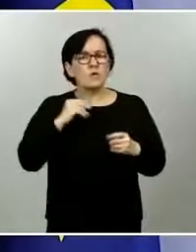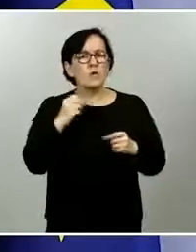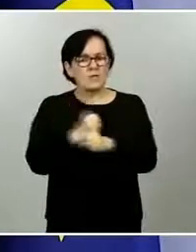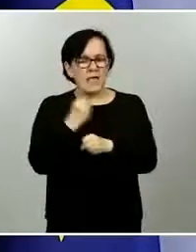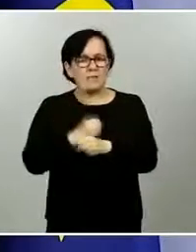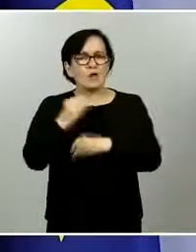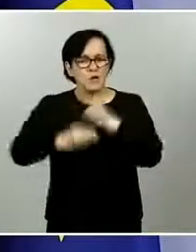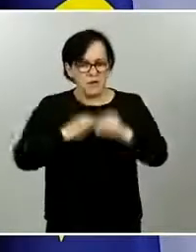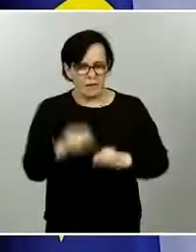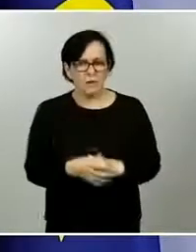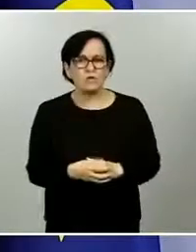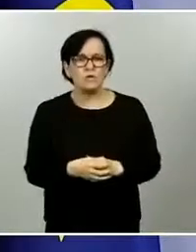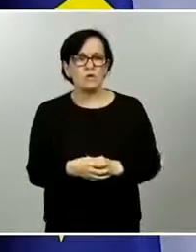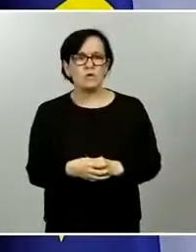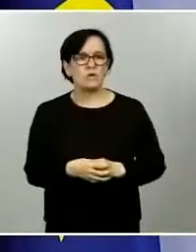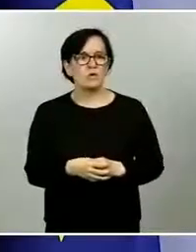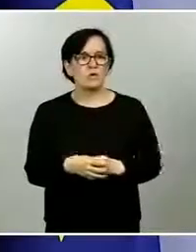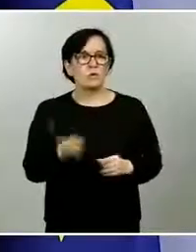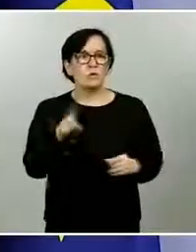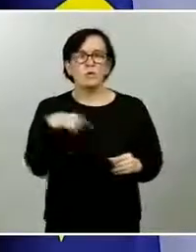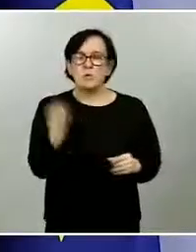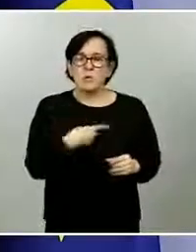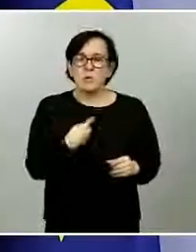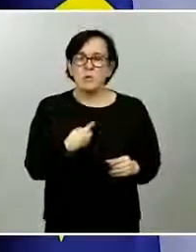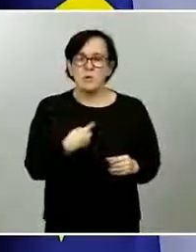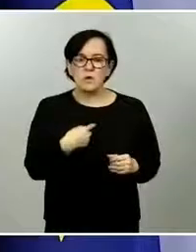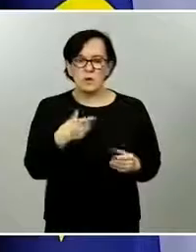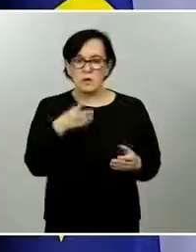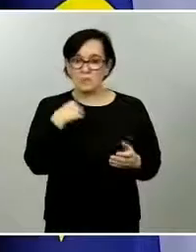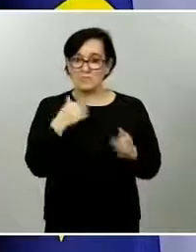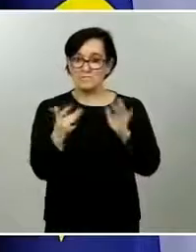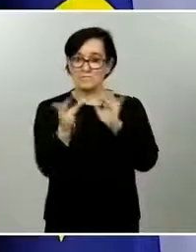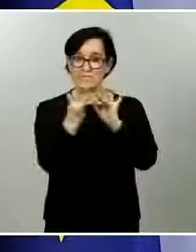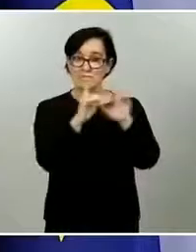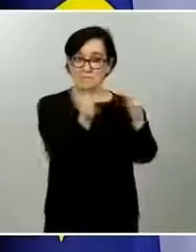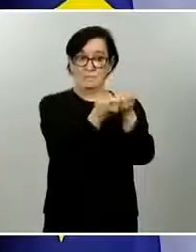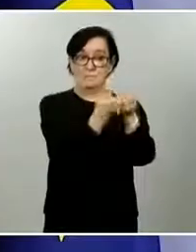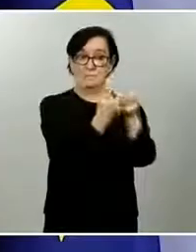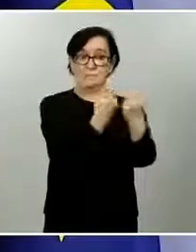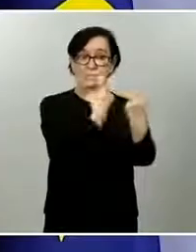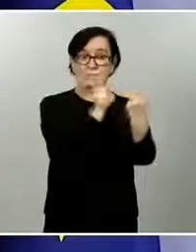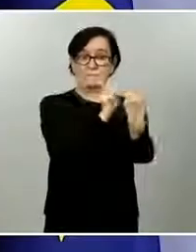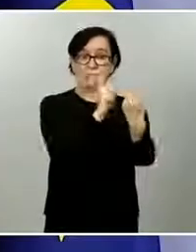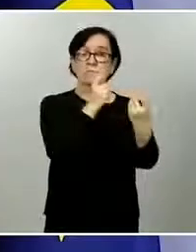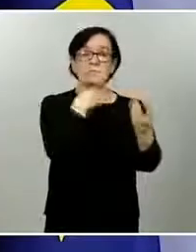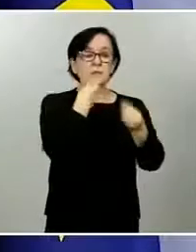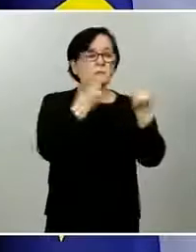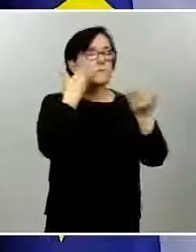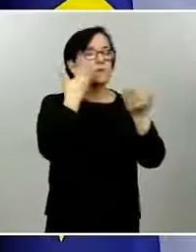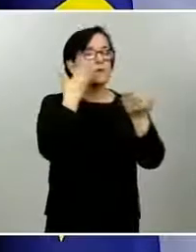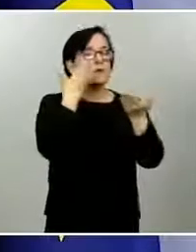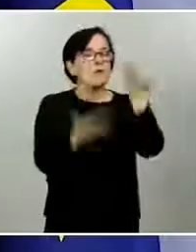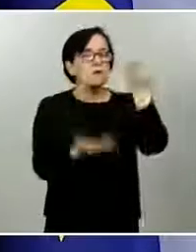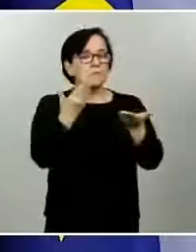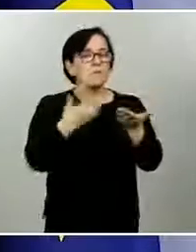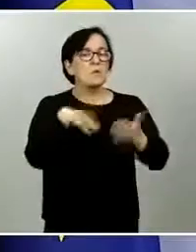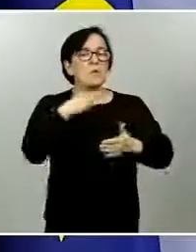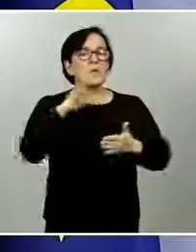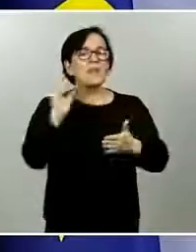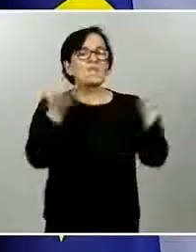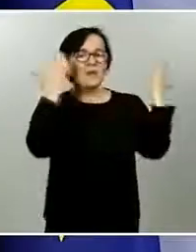particular de una comunidad autónoma quiero destacar en particular de esta comunidad autónoma el enorme esfuerzo y el enorme trabajo que se ha venido haciendo